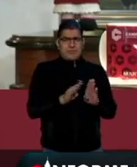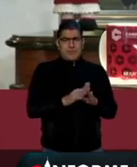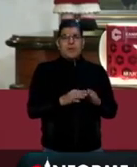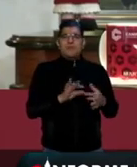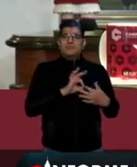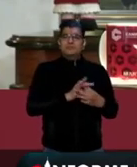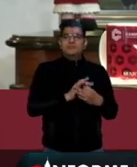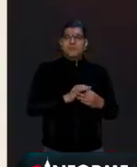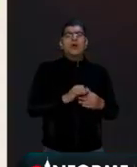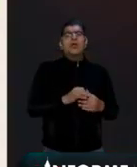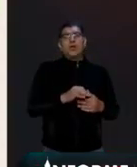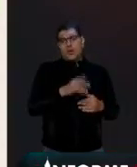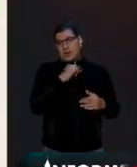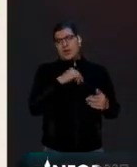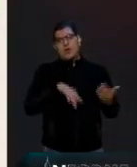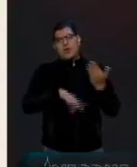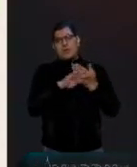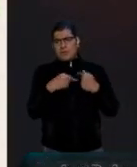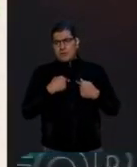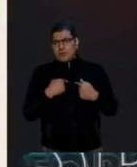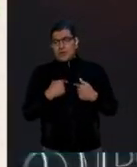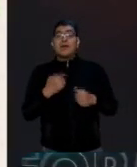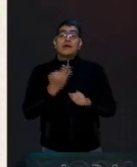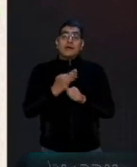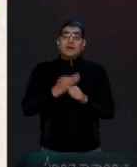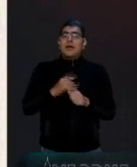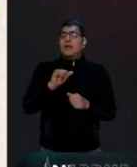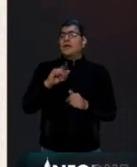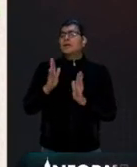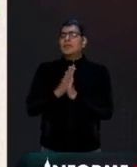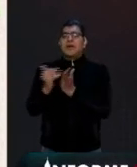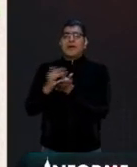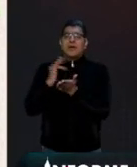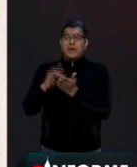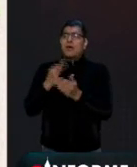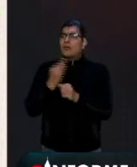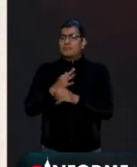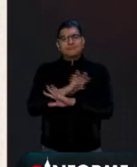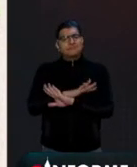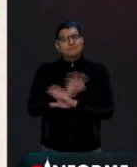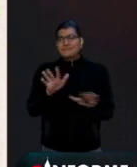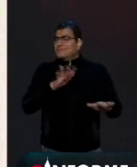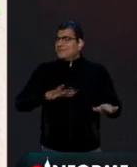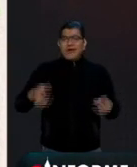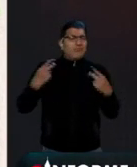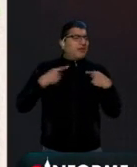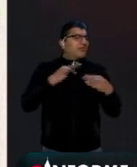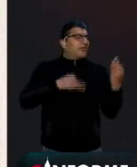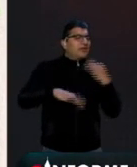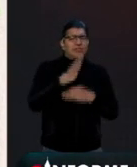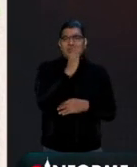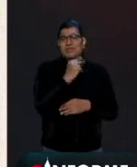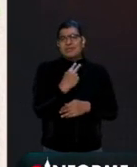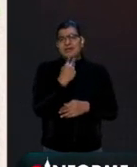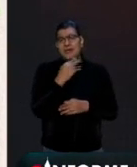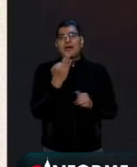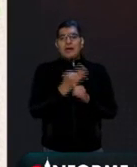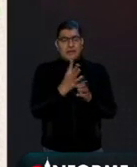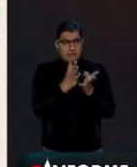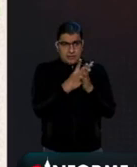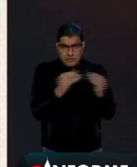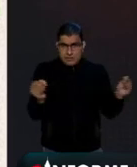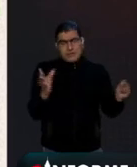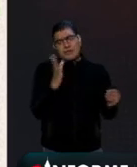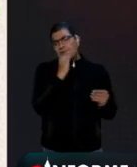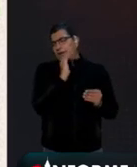y todo contra mí. Alito, necesito que me apoyes, estoy tronando, mi gente, todos, no podemos dejar que desaparezca esta